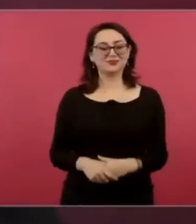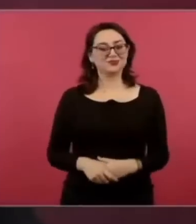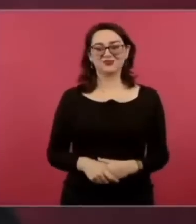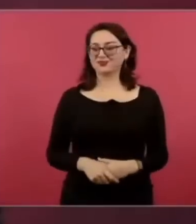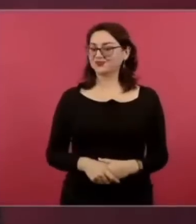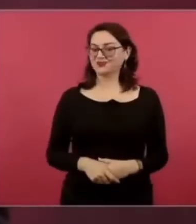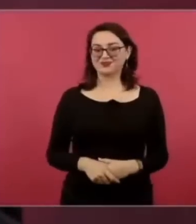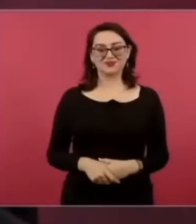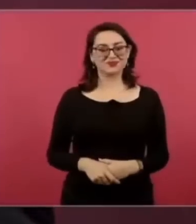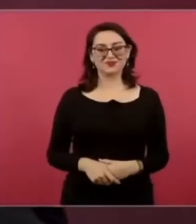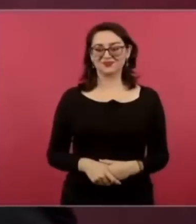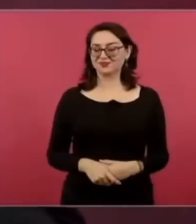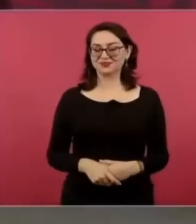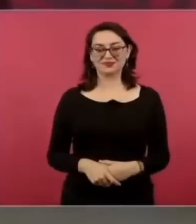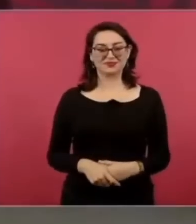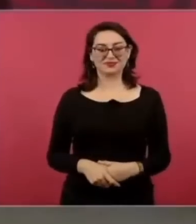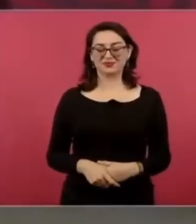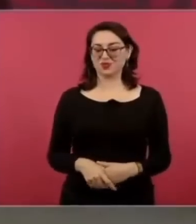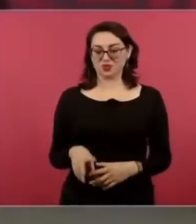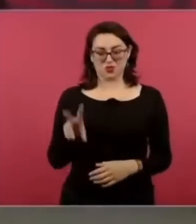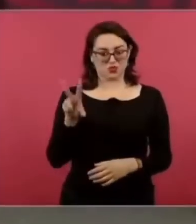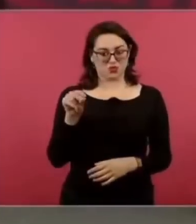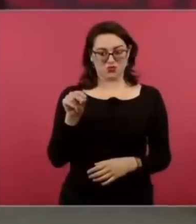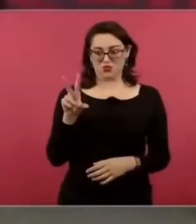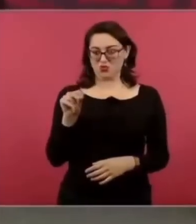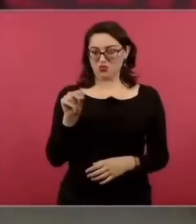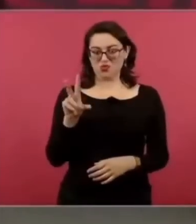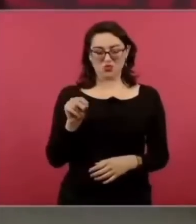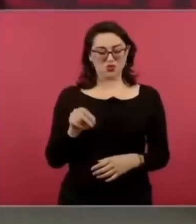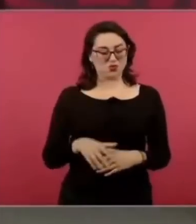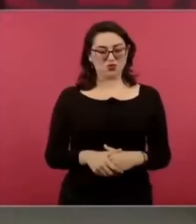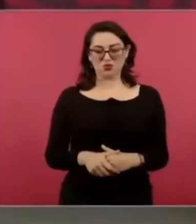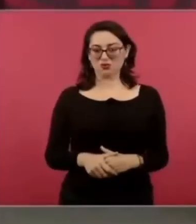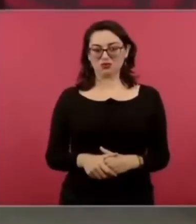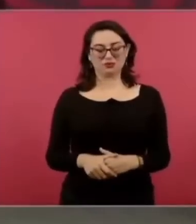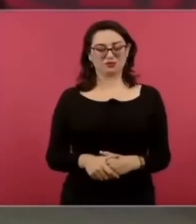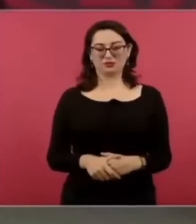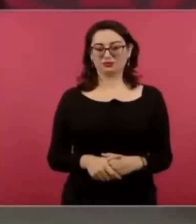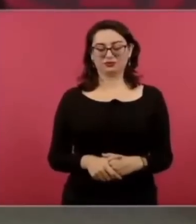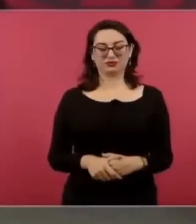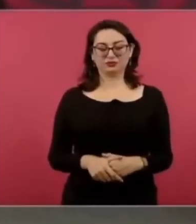¿Cómo los delincuentes de cuello blanco